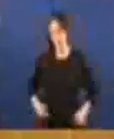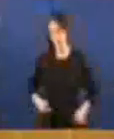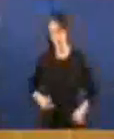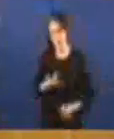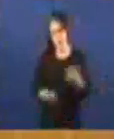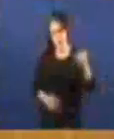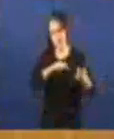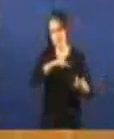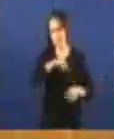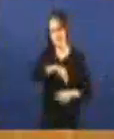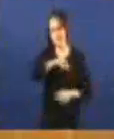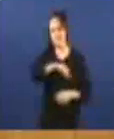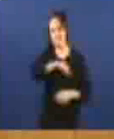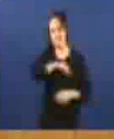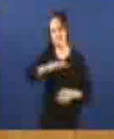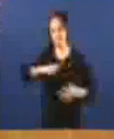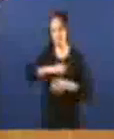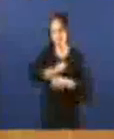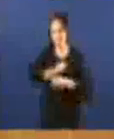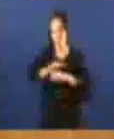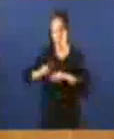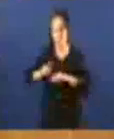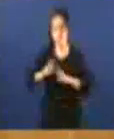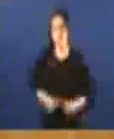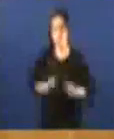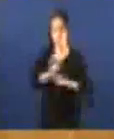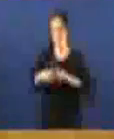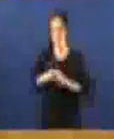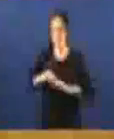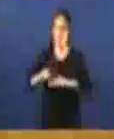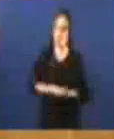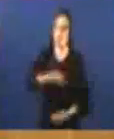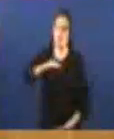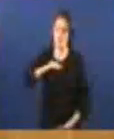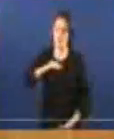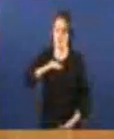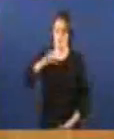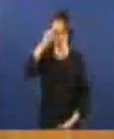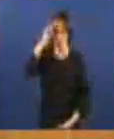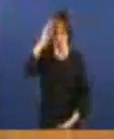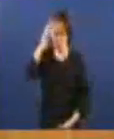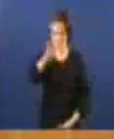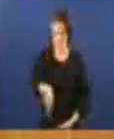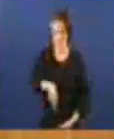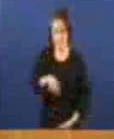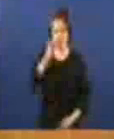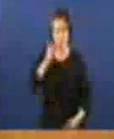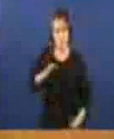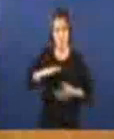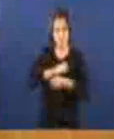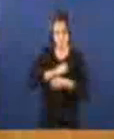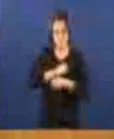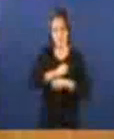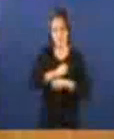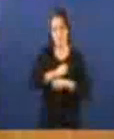no seu corazón, no seu ánimo, e na súa capacidade intelectual que o ven